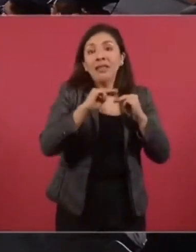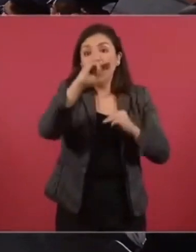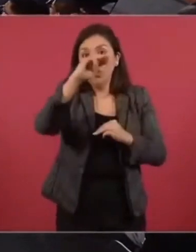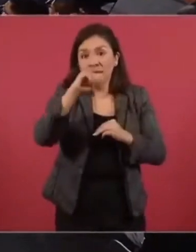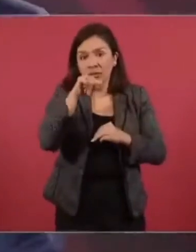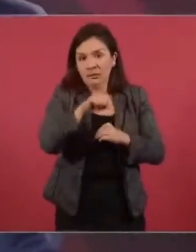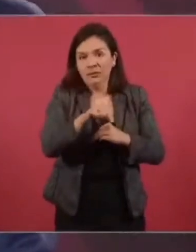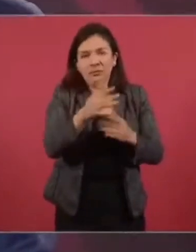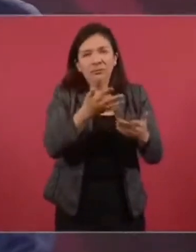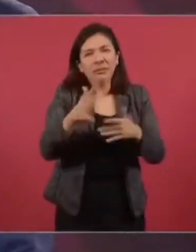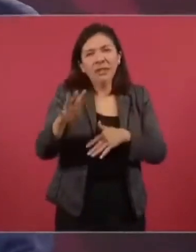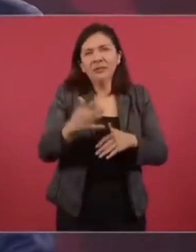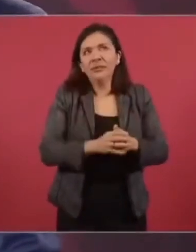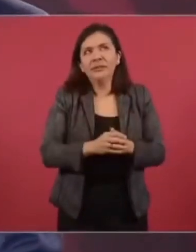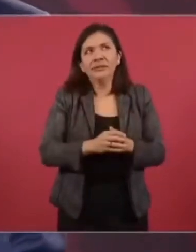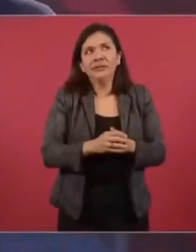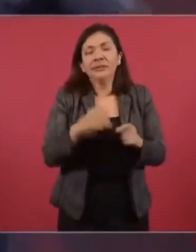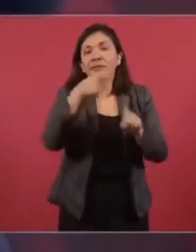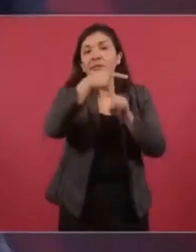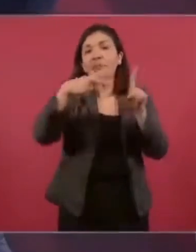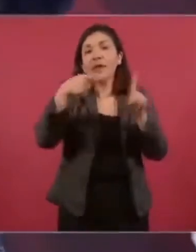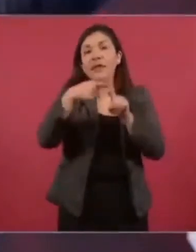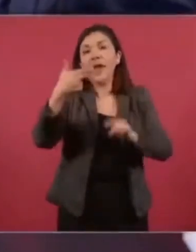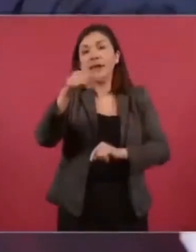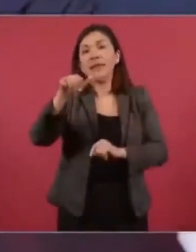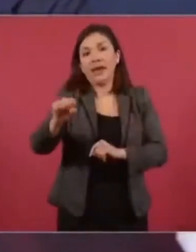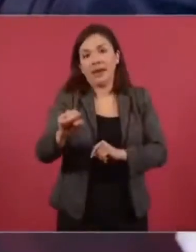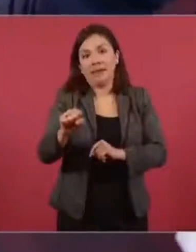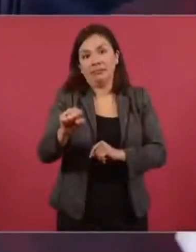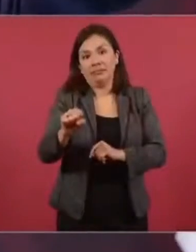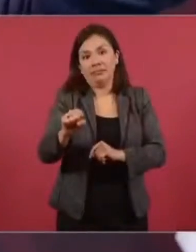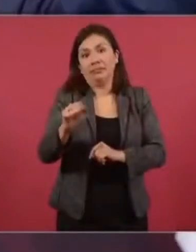Poco más de media hectárea. La farmacia.